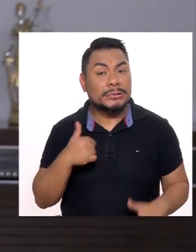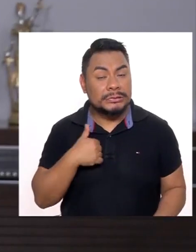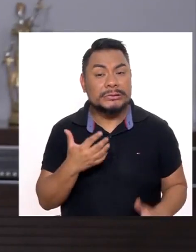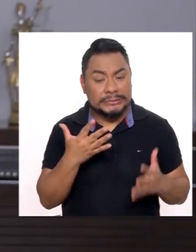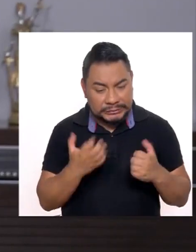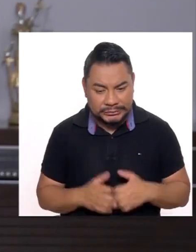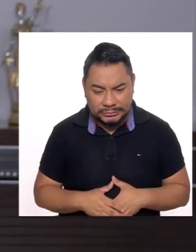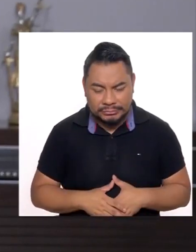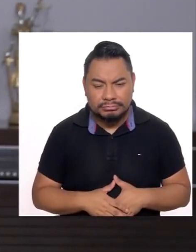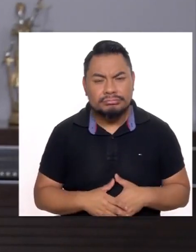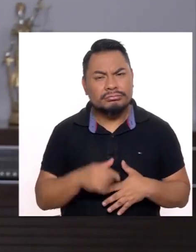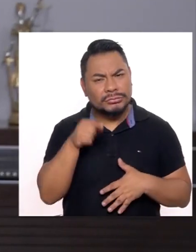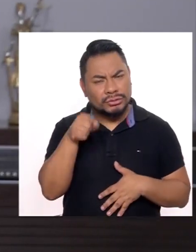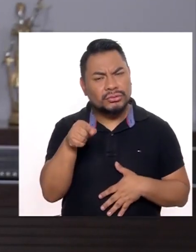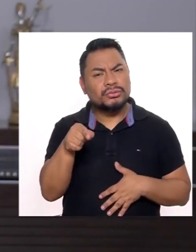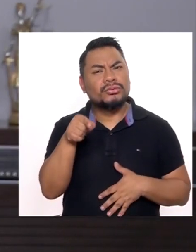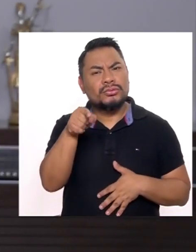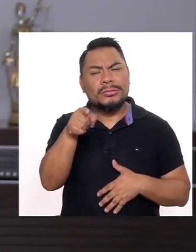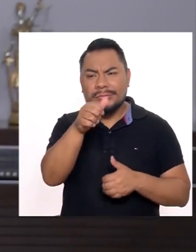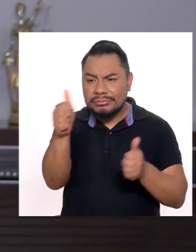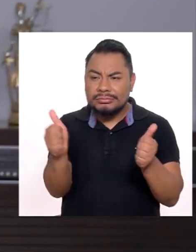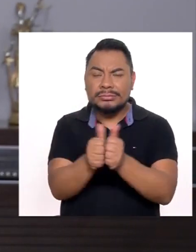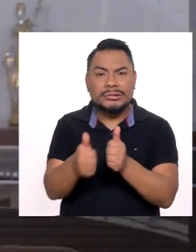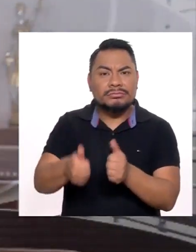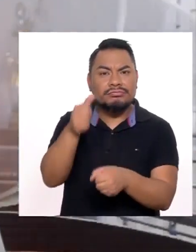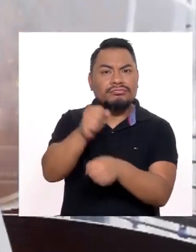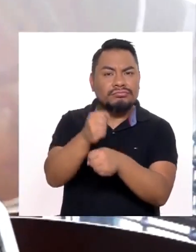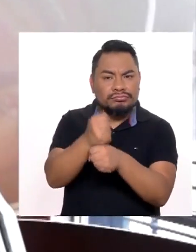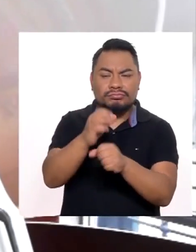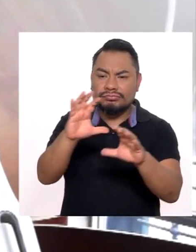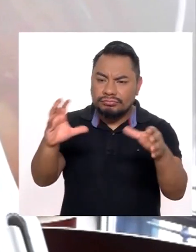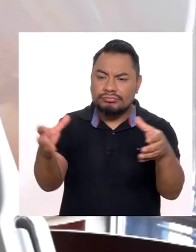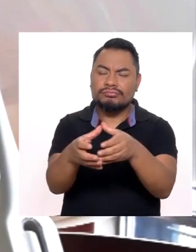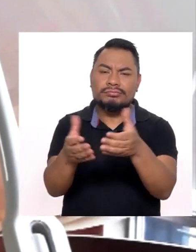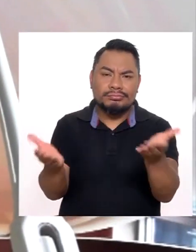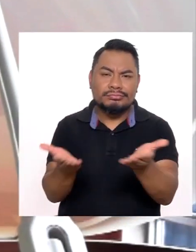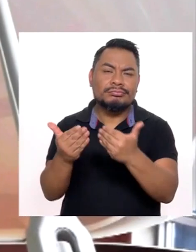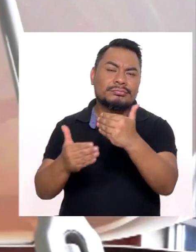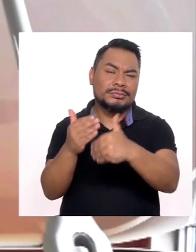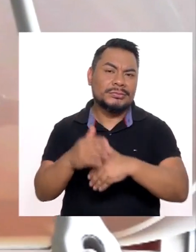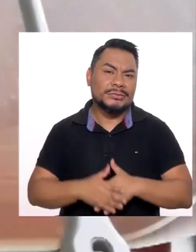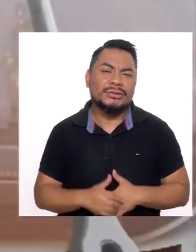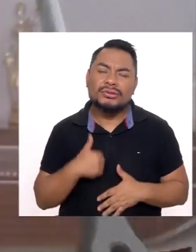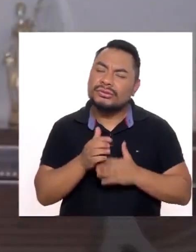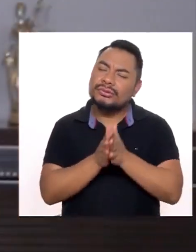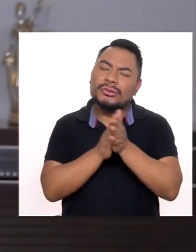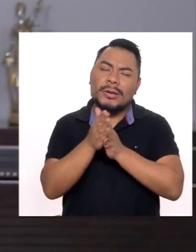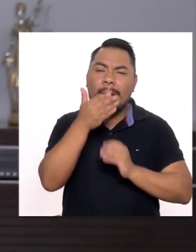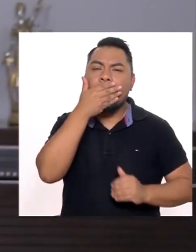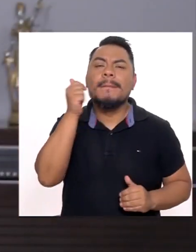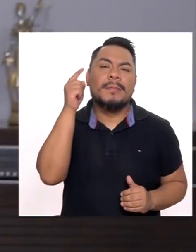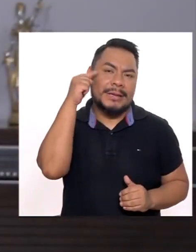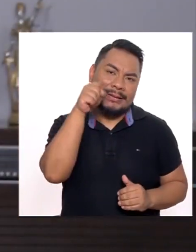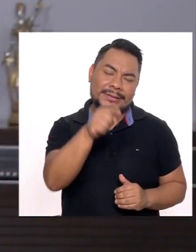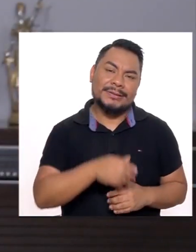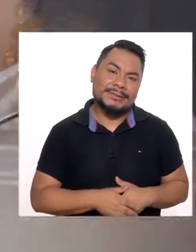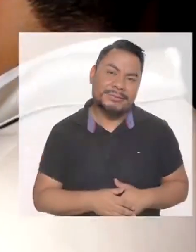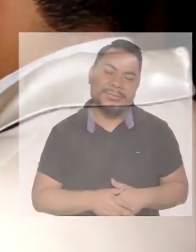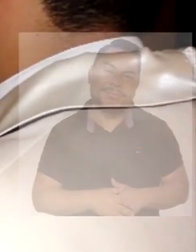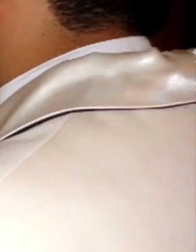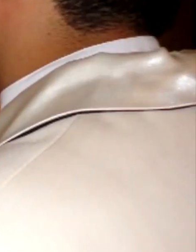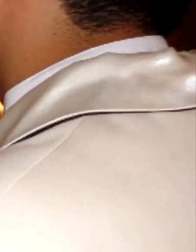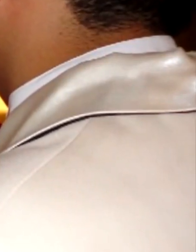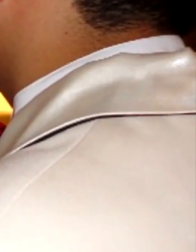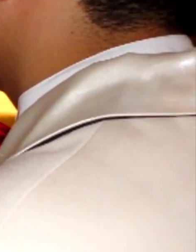Hiciste que me hiciera Hiciste prácticamente tu manager Tu jefe de producción Yo deseo lo mejor para ti